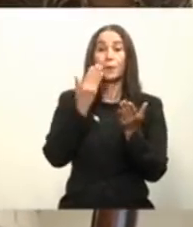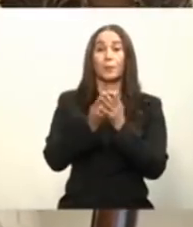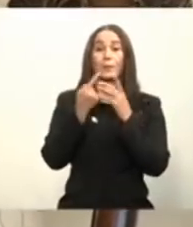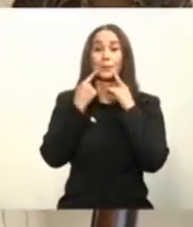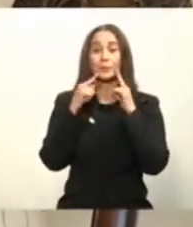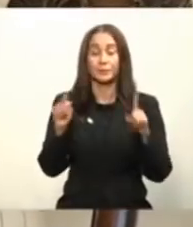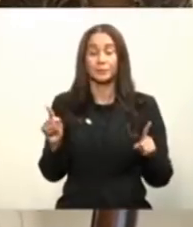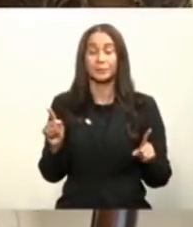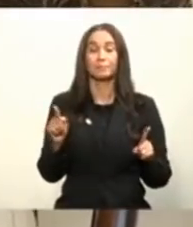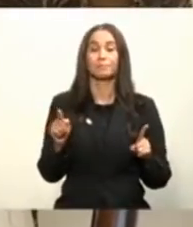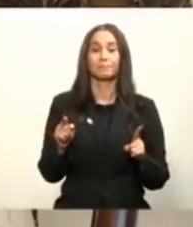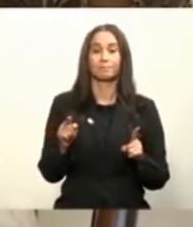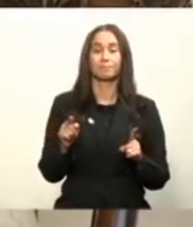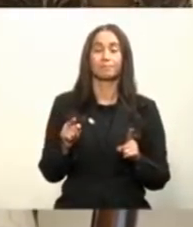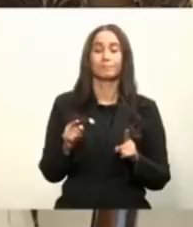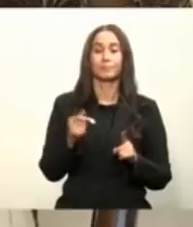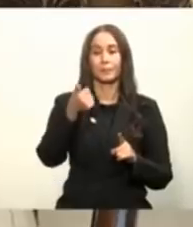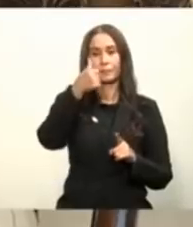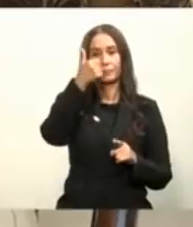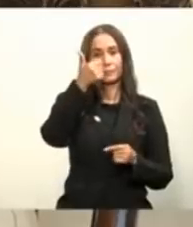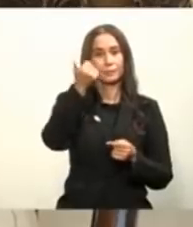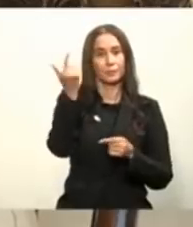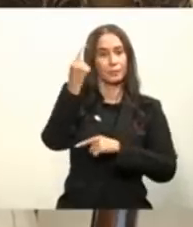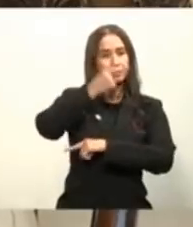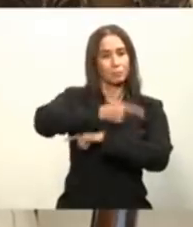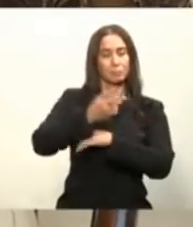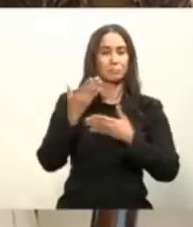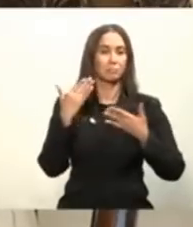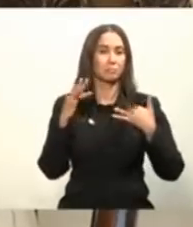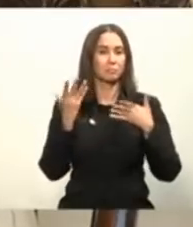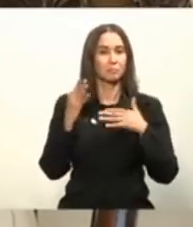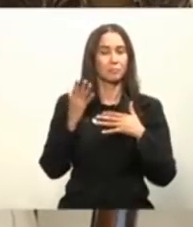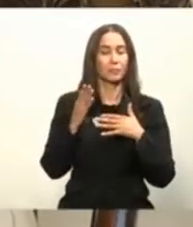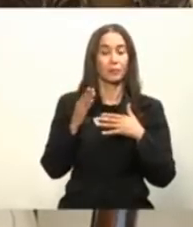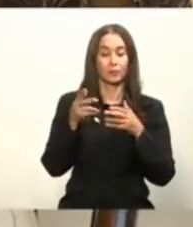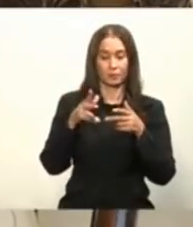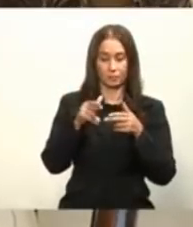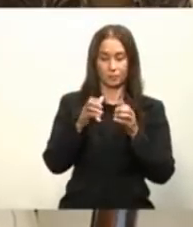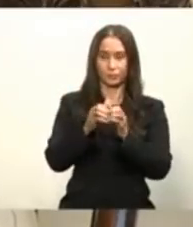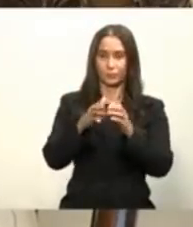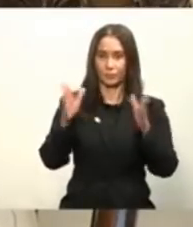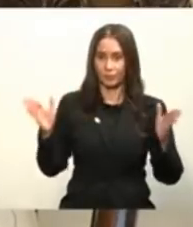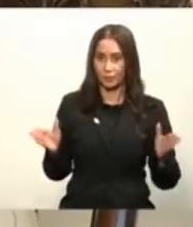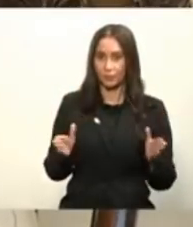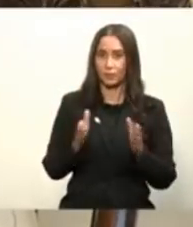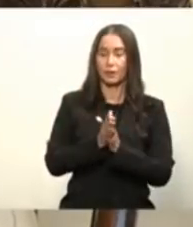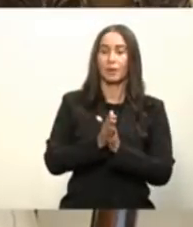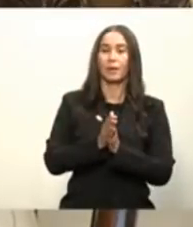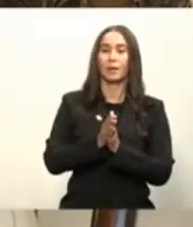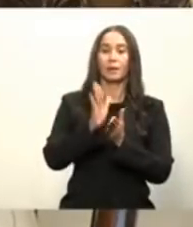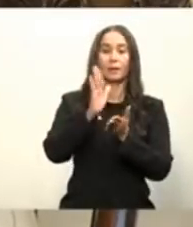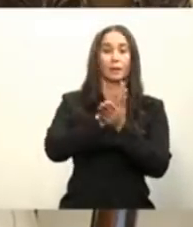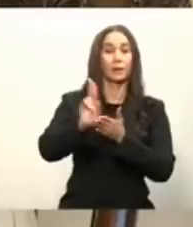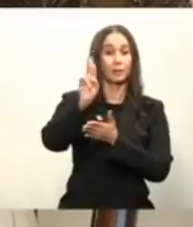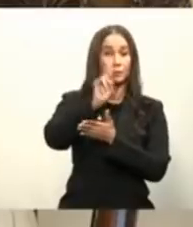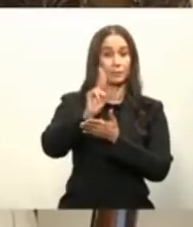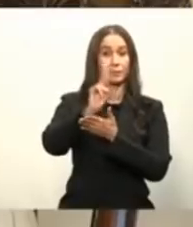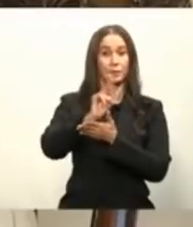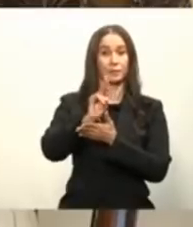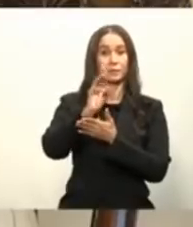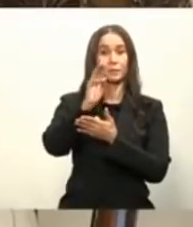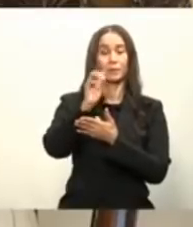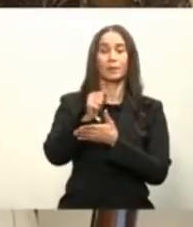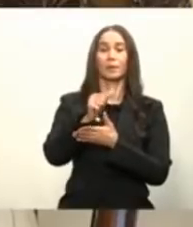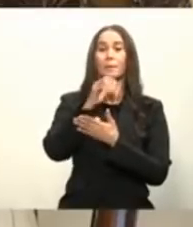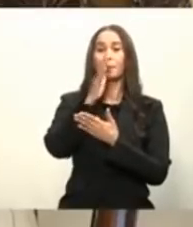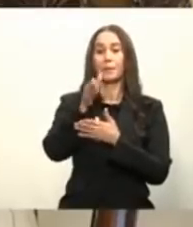noticia es que hace apenas 10 días más o menos se acaba de inaugurar en la Pontificia Universidad Católica Madre y Maestra